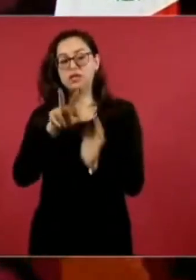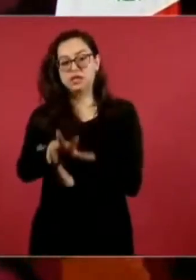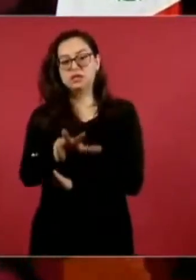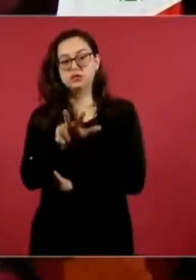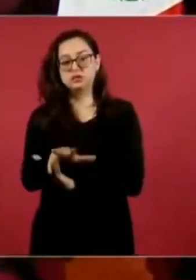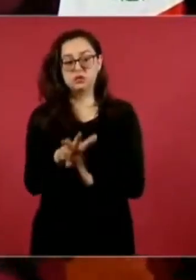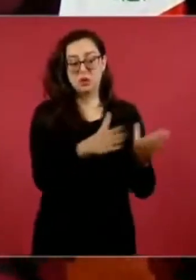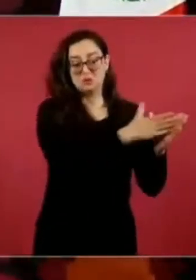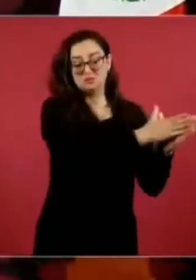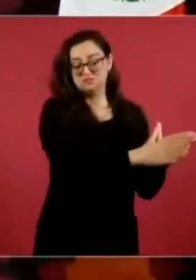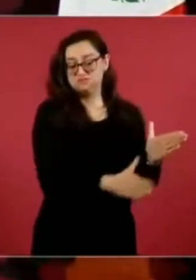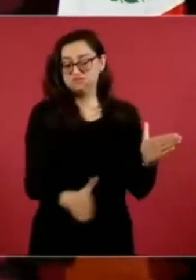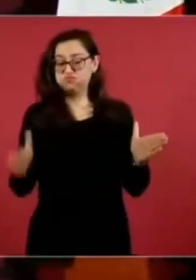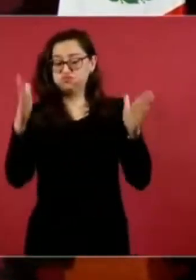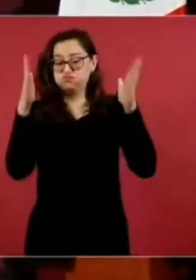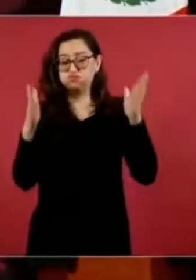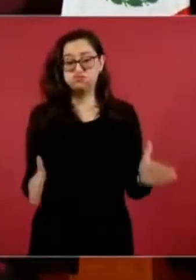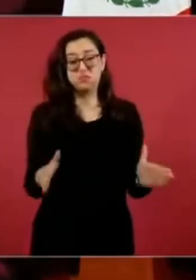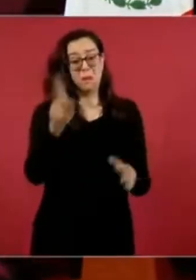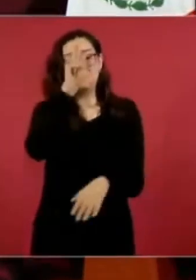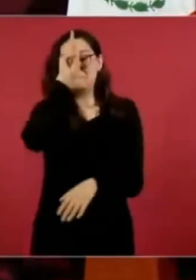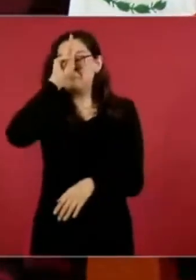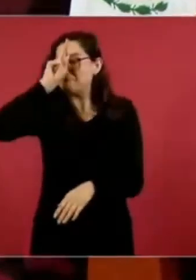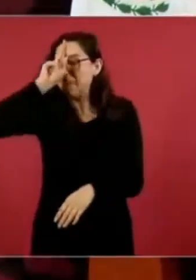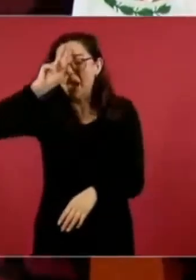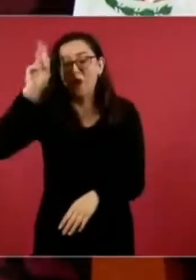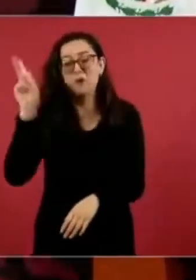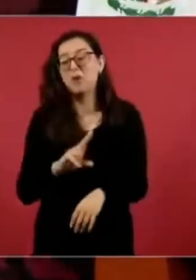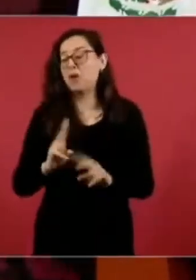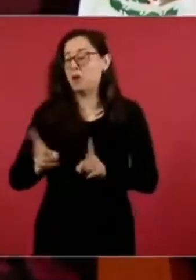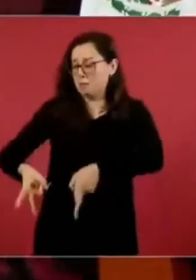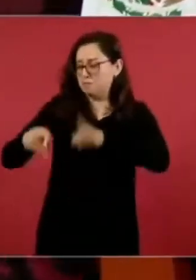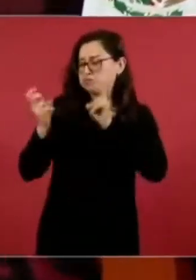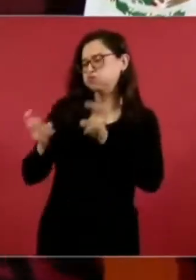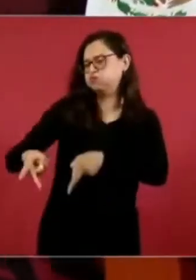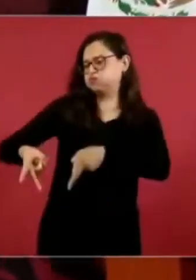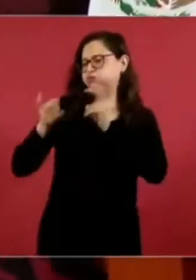Es cuando más han robado,